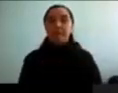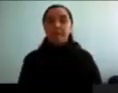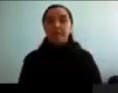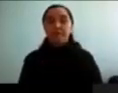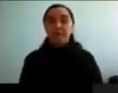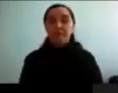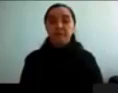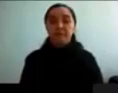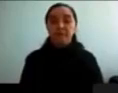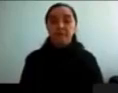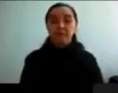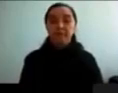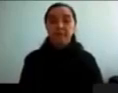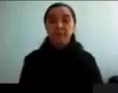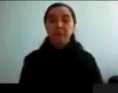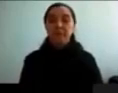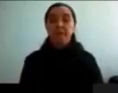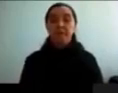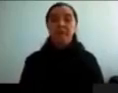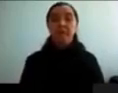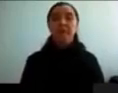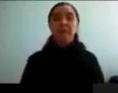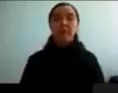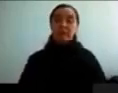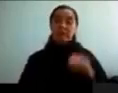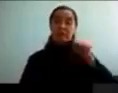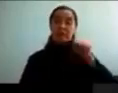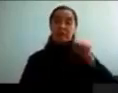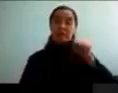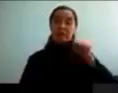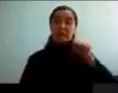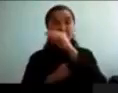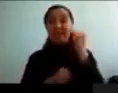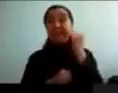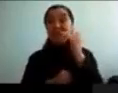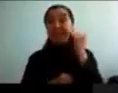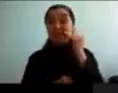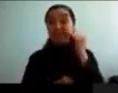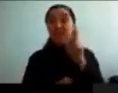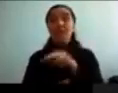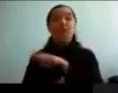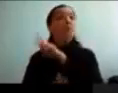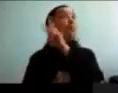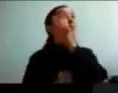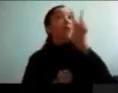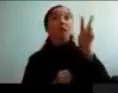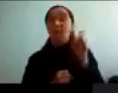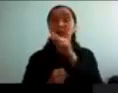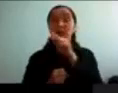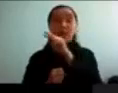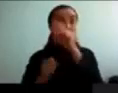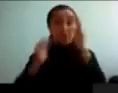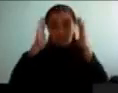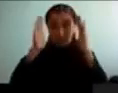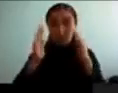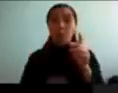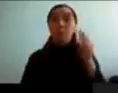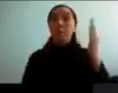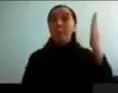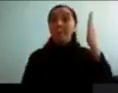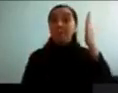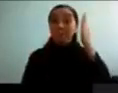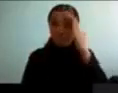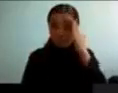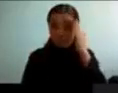tarea muy muy difícil en niños con déficit tradicional. Es una tarea de memoria visoespacial. Los niños tenían que memorizar la posición de unos puntitos en el espacio.